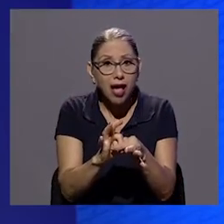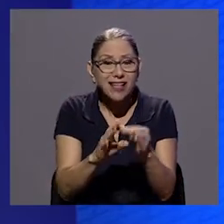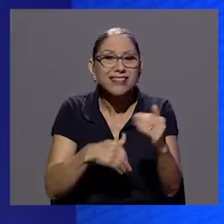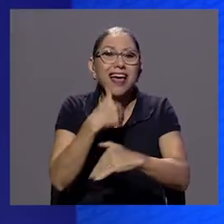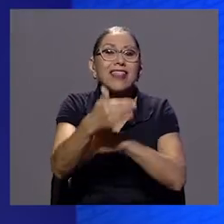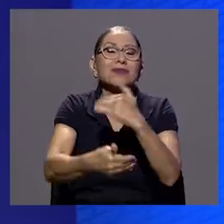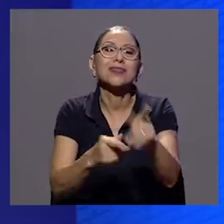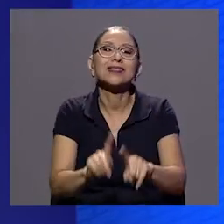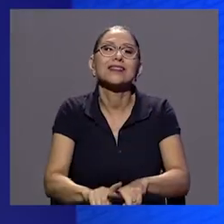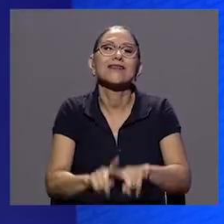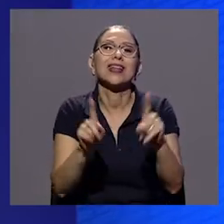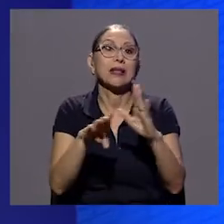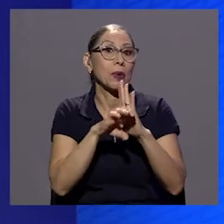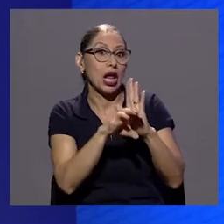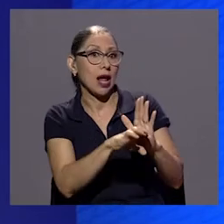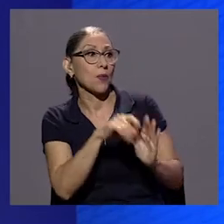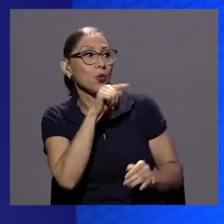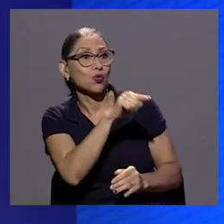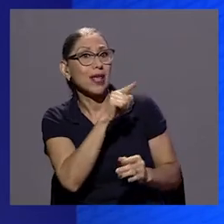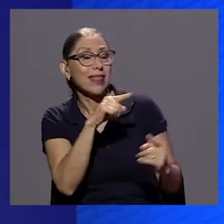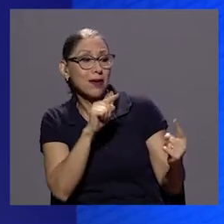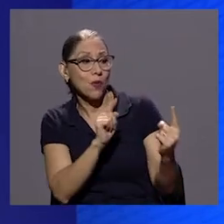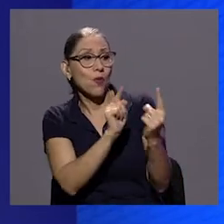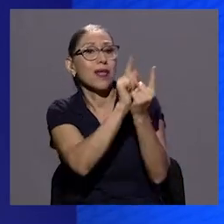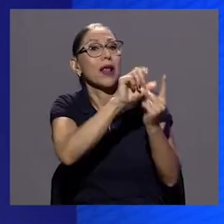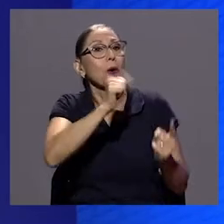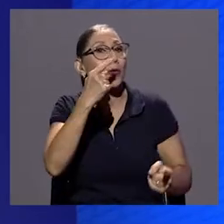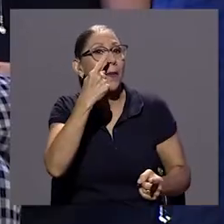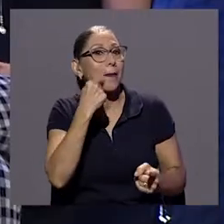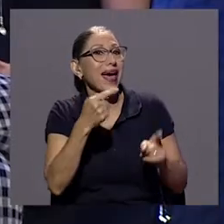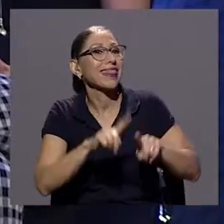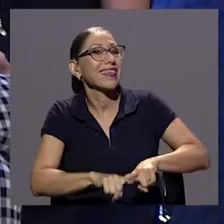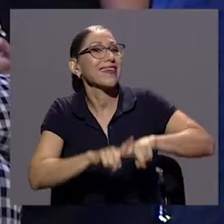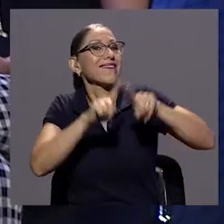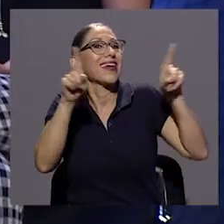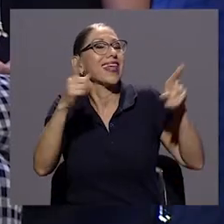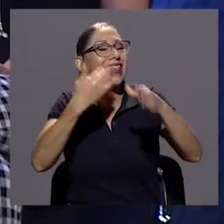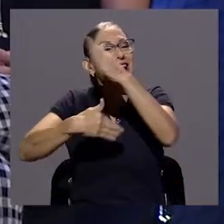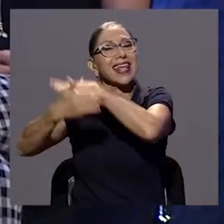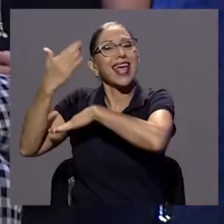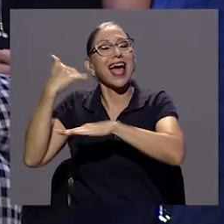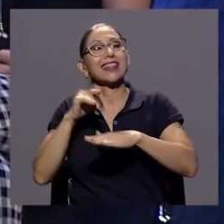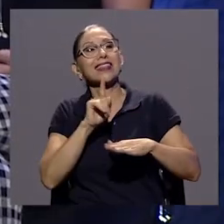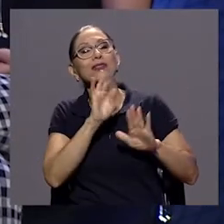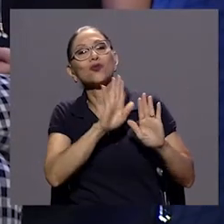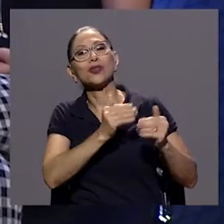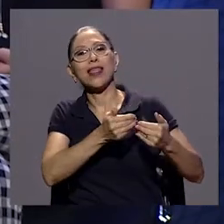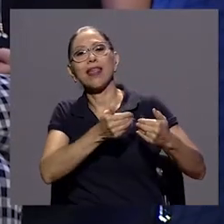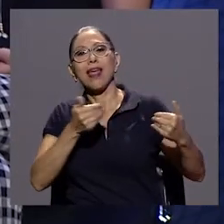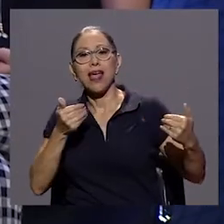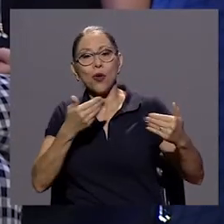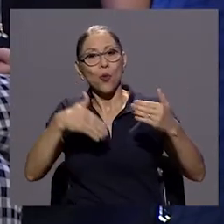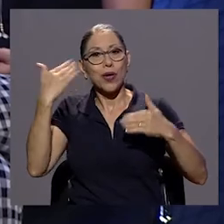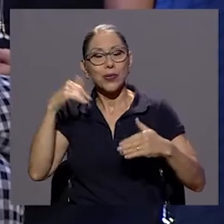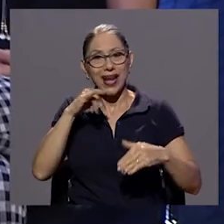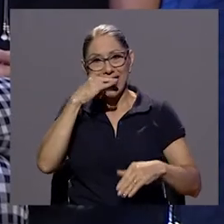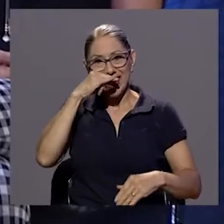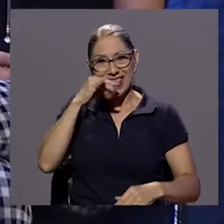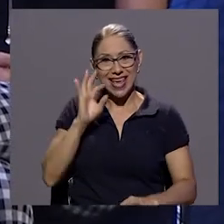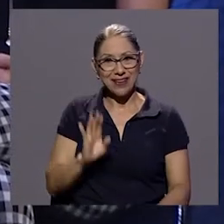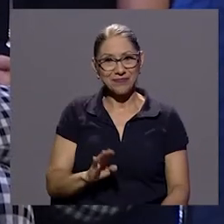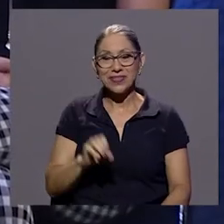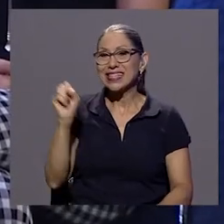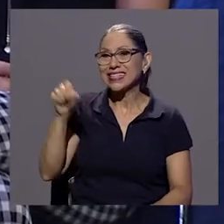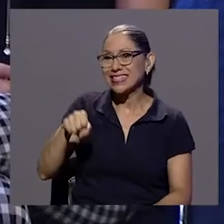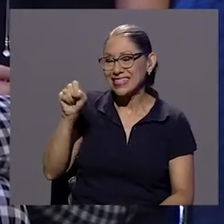al que dejaste cuando eras niña claro muy interesante eso que decís y efectivamente ahí es donde yo siento que la arqueología